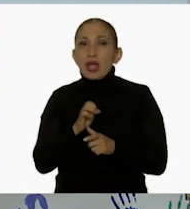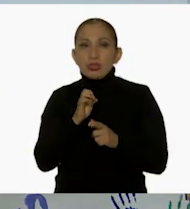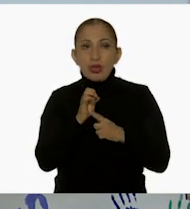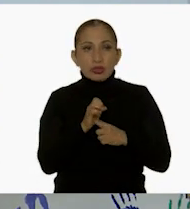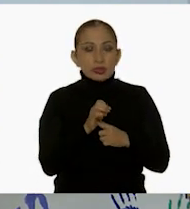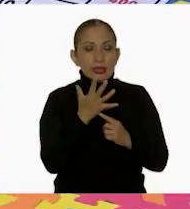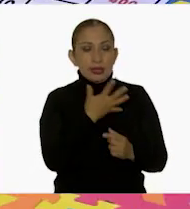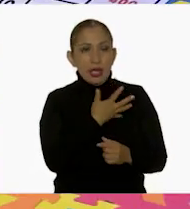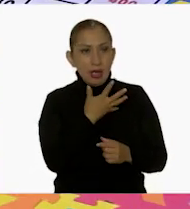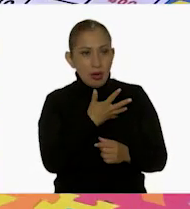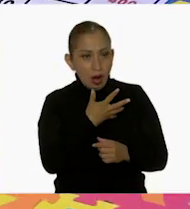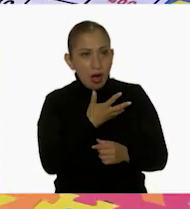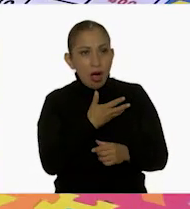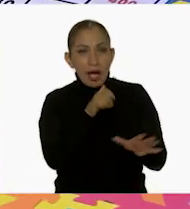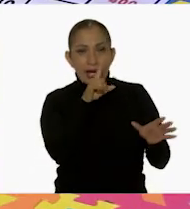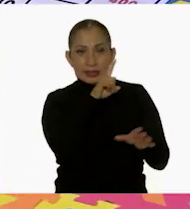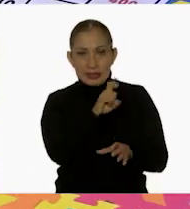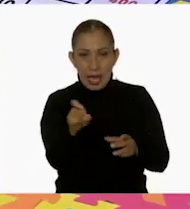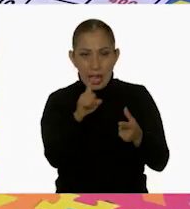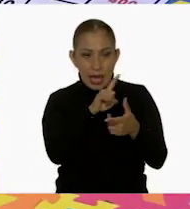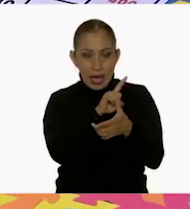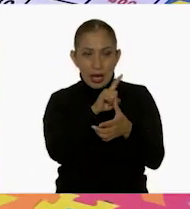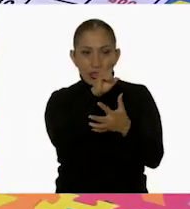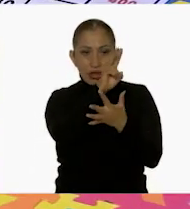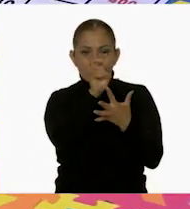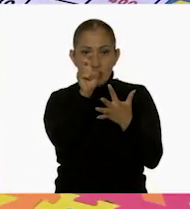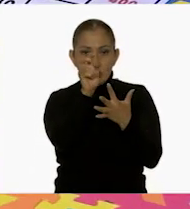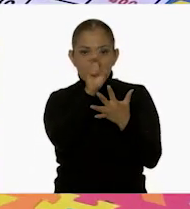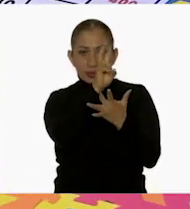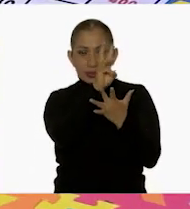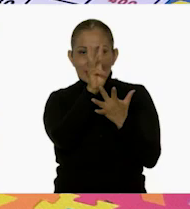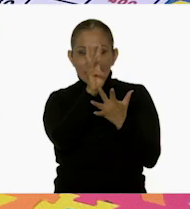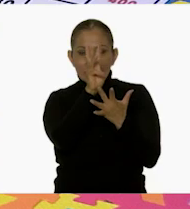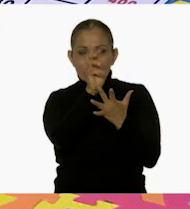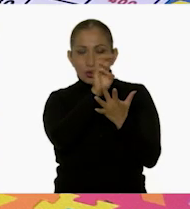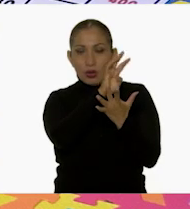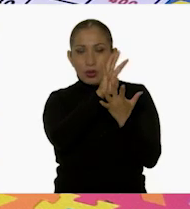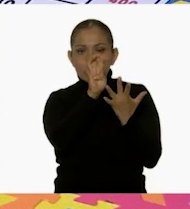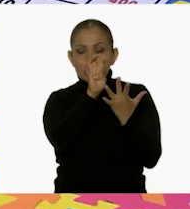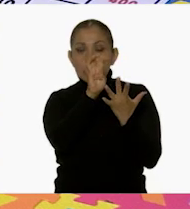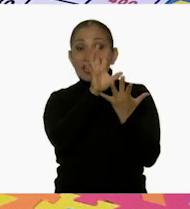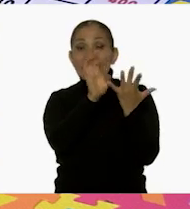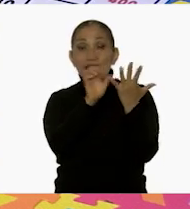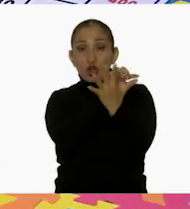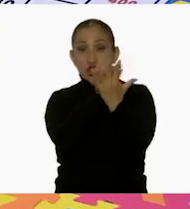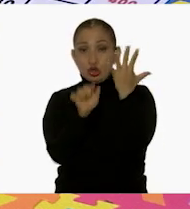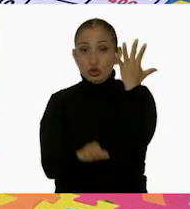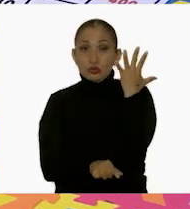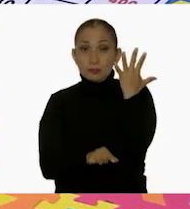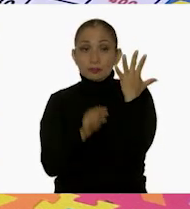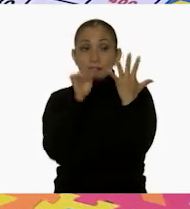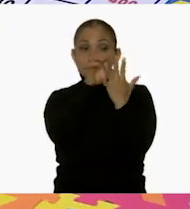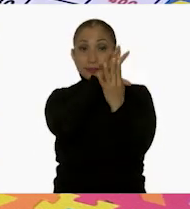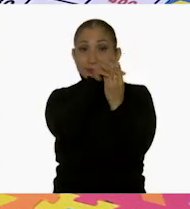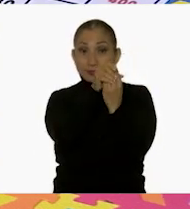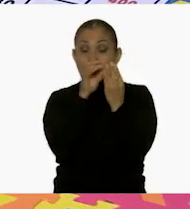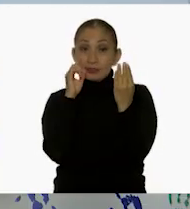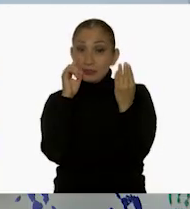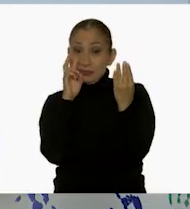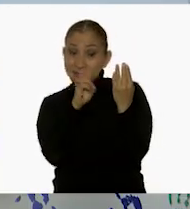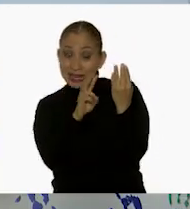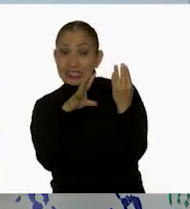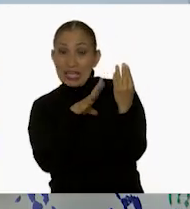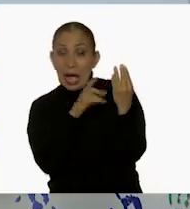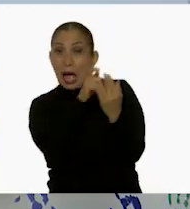aquí tenemos 100, 200, 300, 400, 500. Fíjense, niños, ya